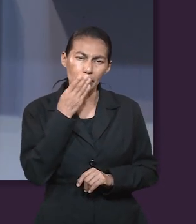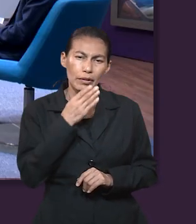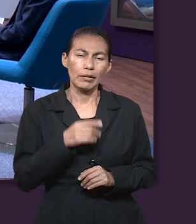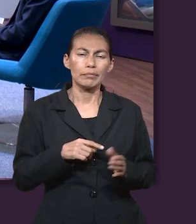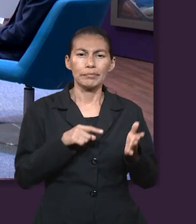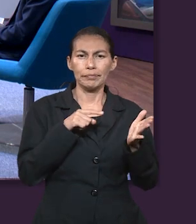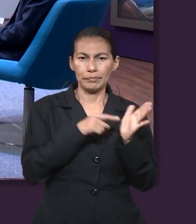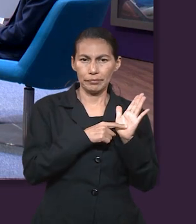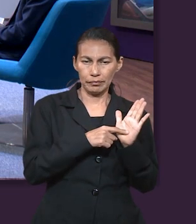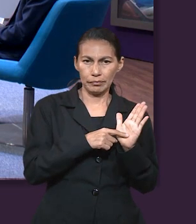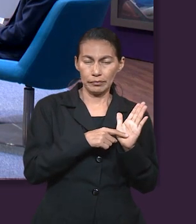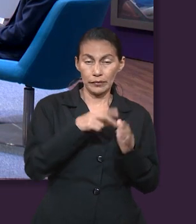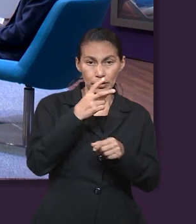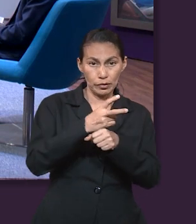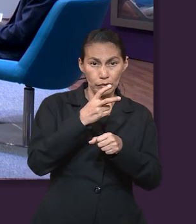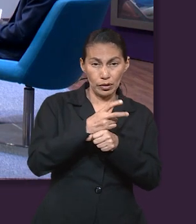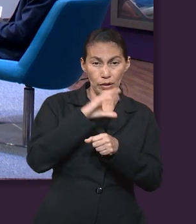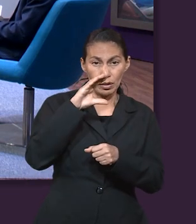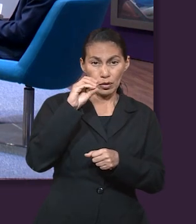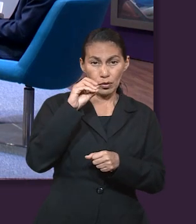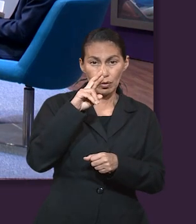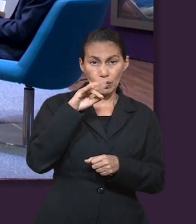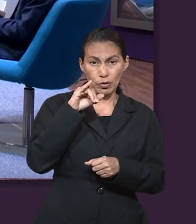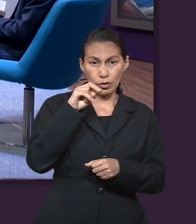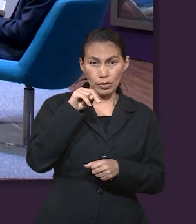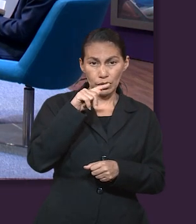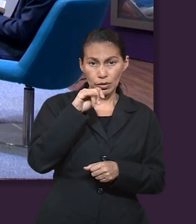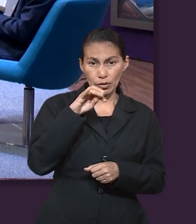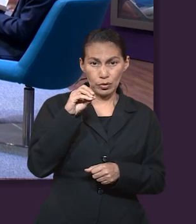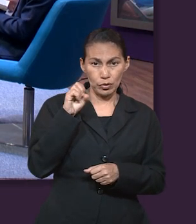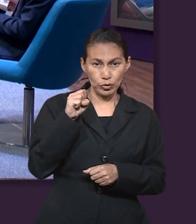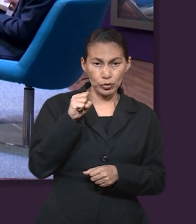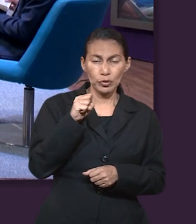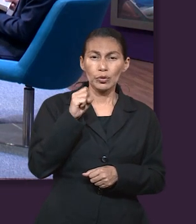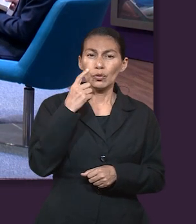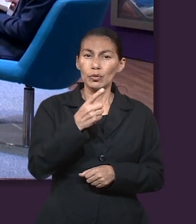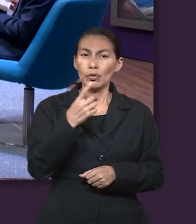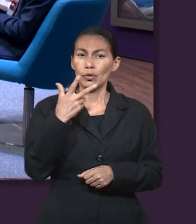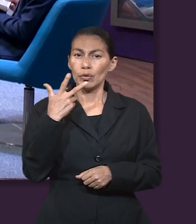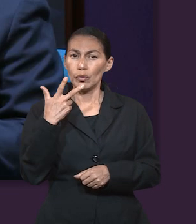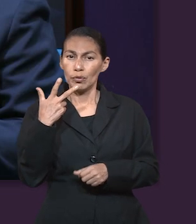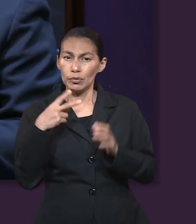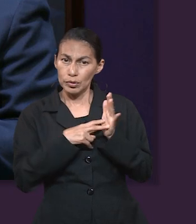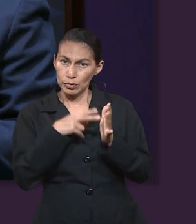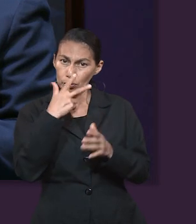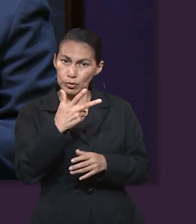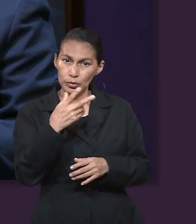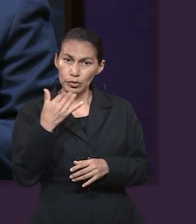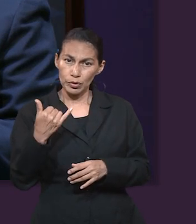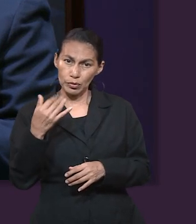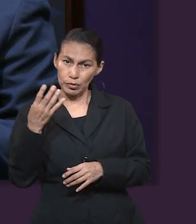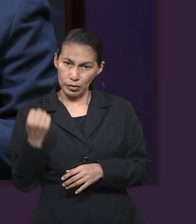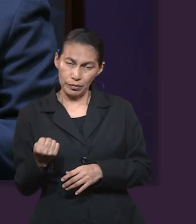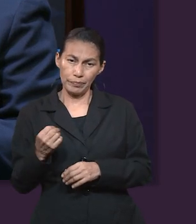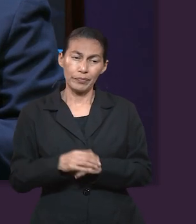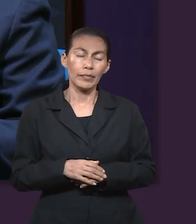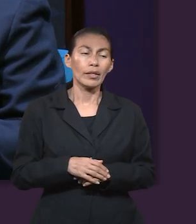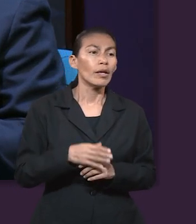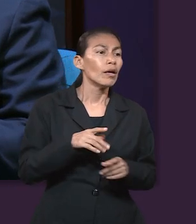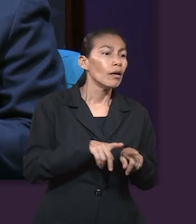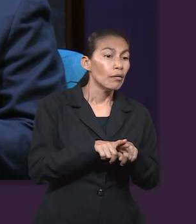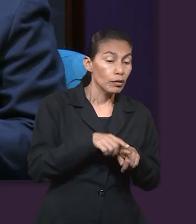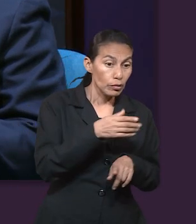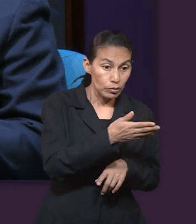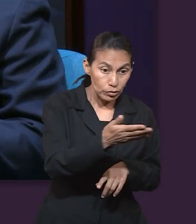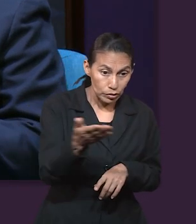a ver qué nos encontramos. Segunda de Corintios 1, 8 y 9, por favor. Dice así, hermanos, no queremos que ignoréis que la